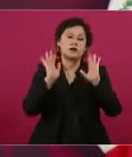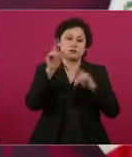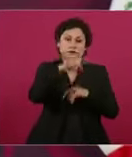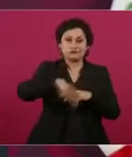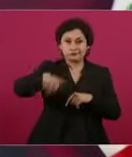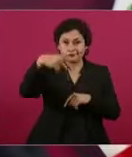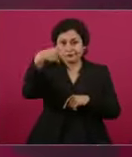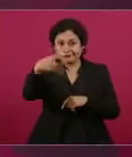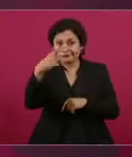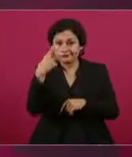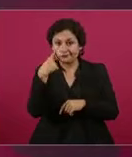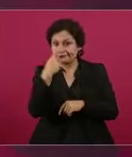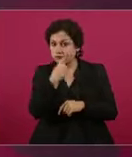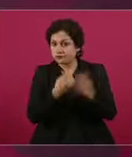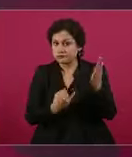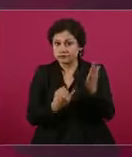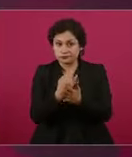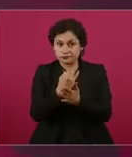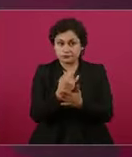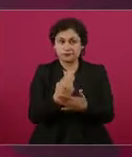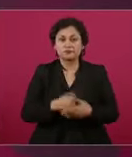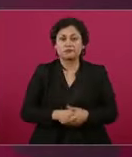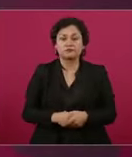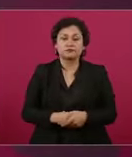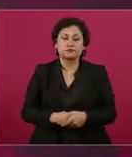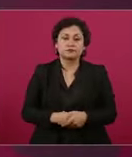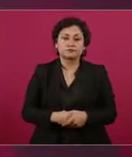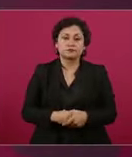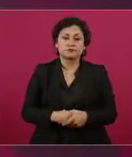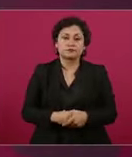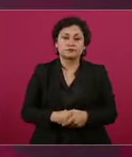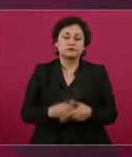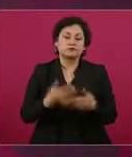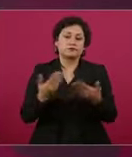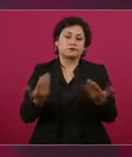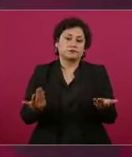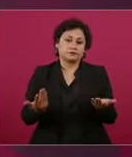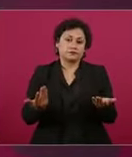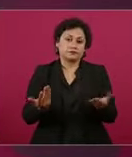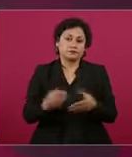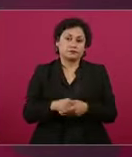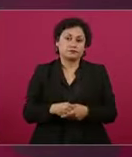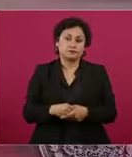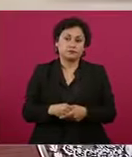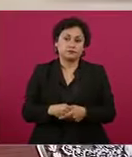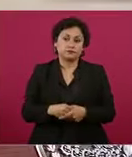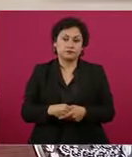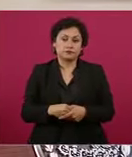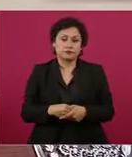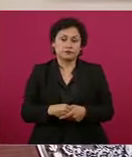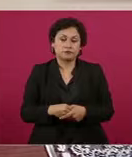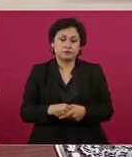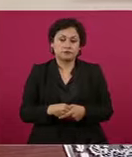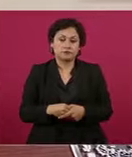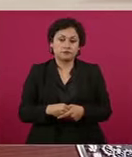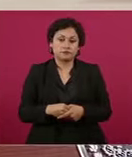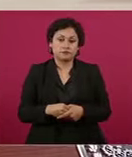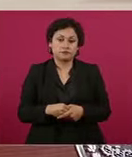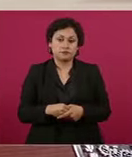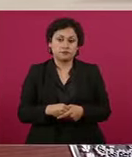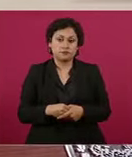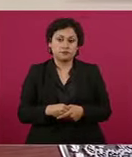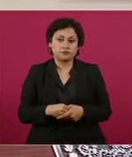a quién quiere que yo le entregue la estafeta,